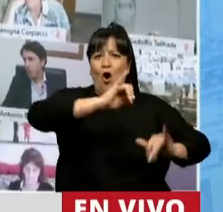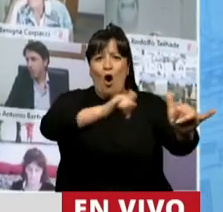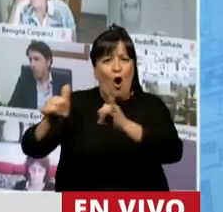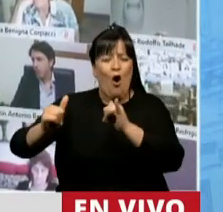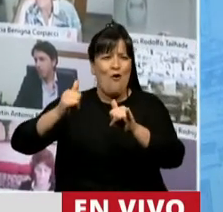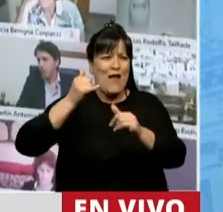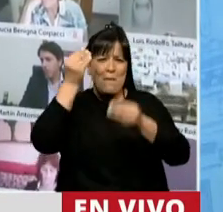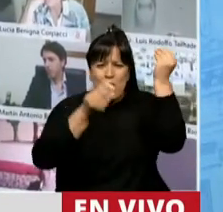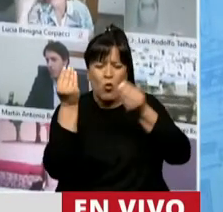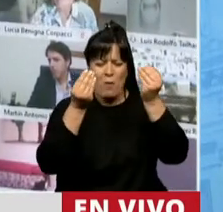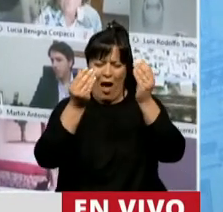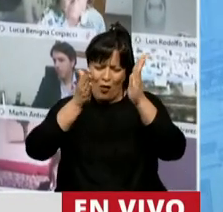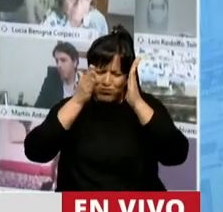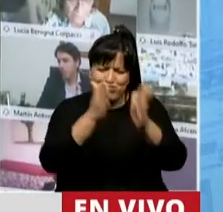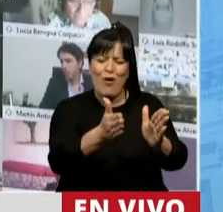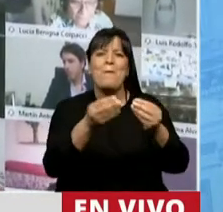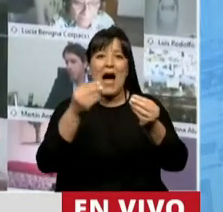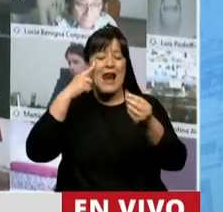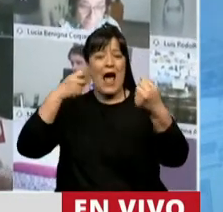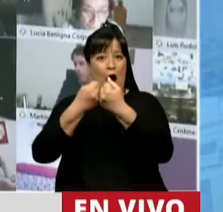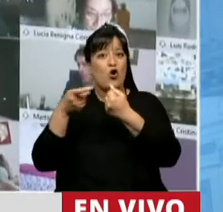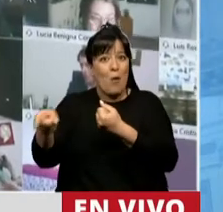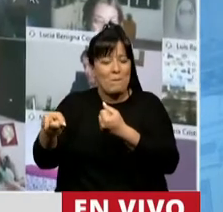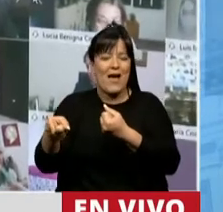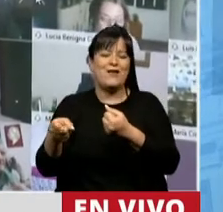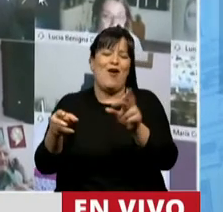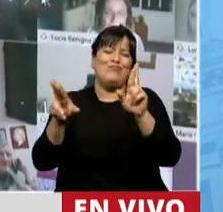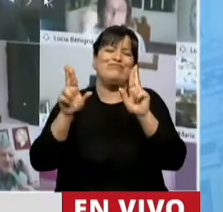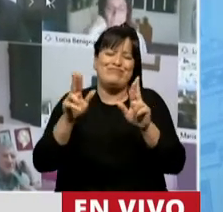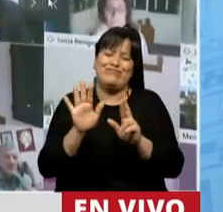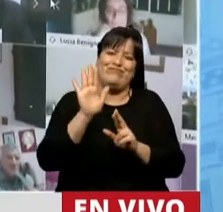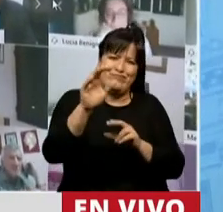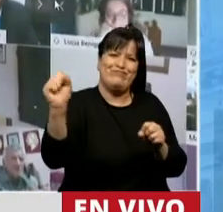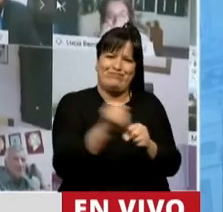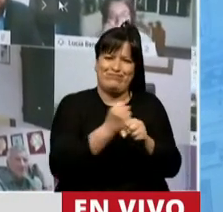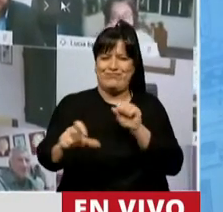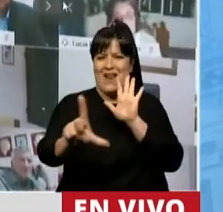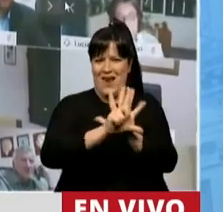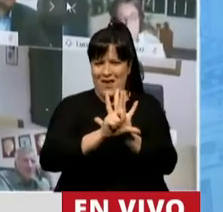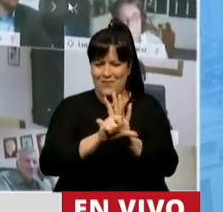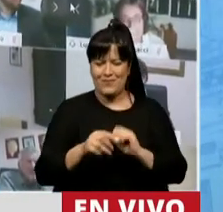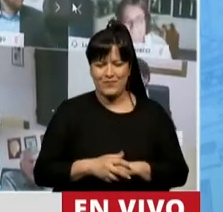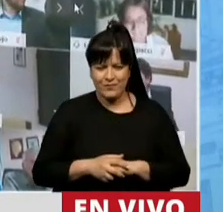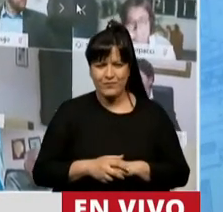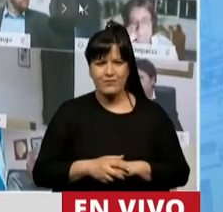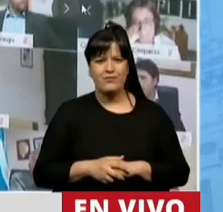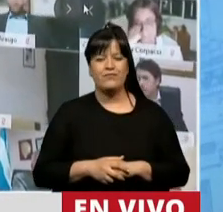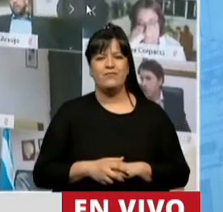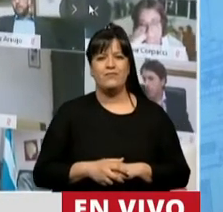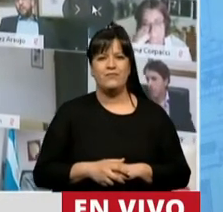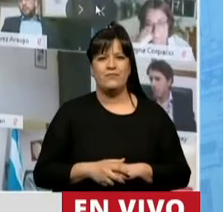para que este convenio realmente se convierta en ley. Mire, presidente,